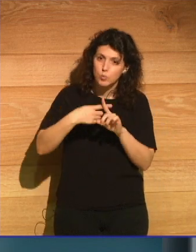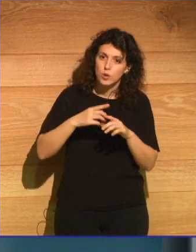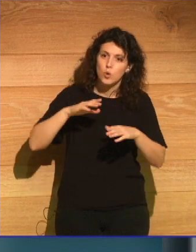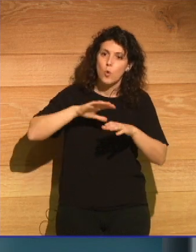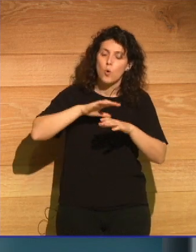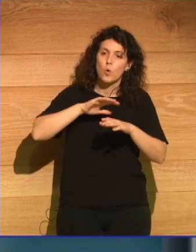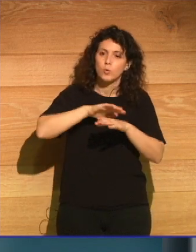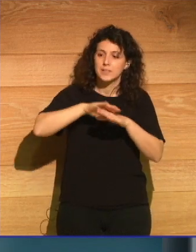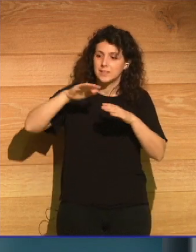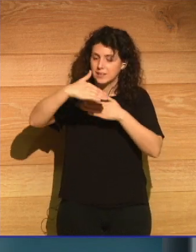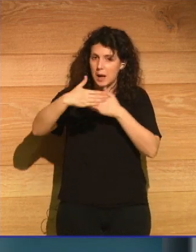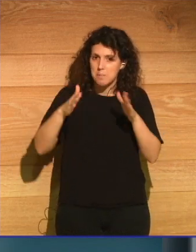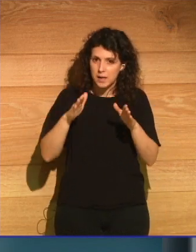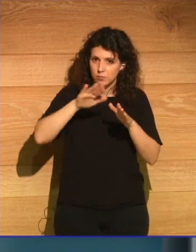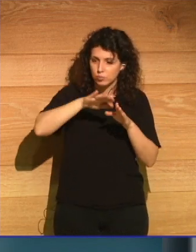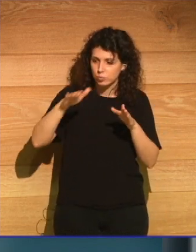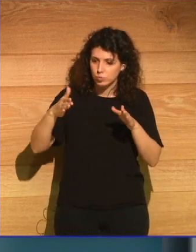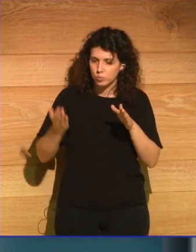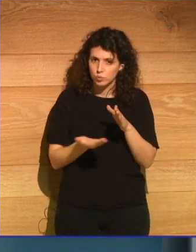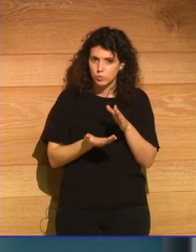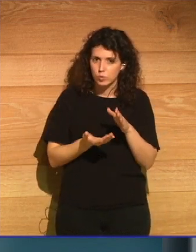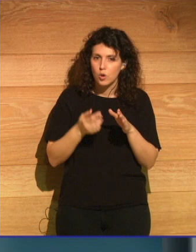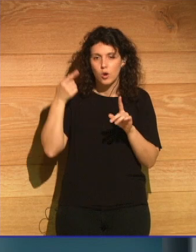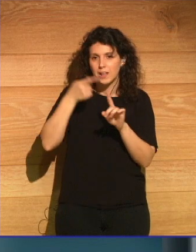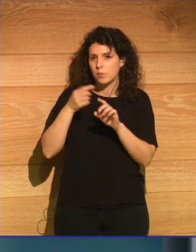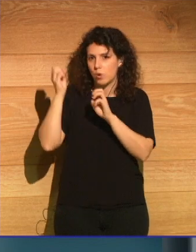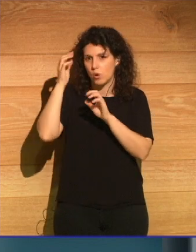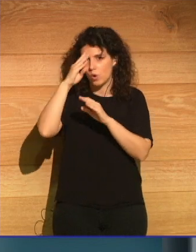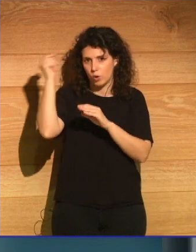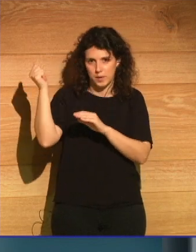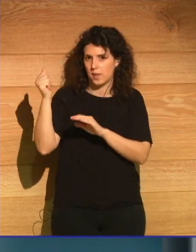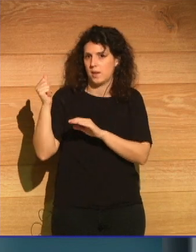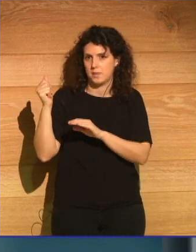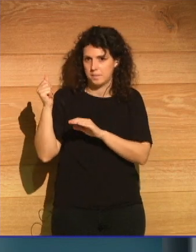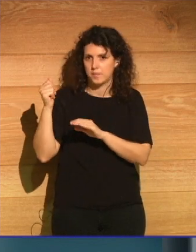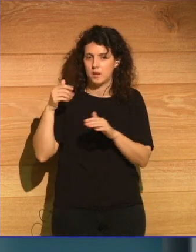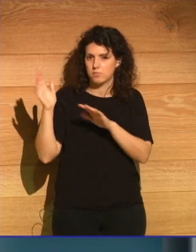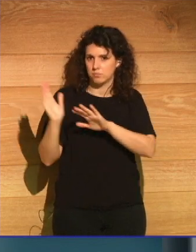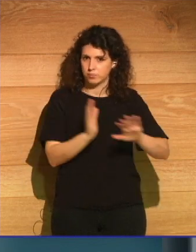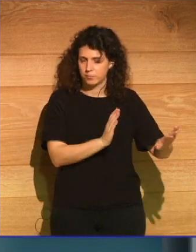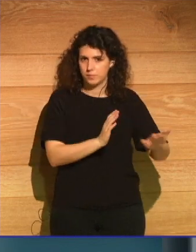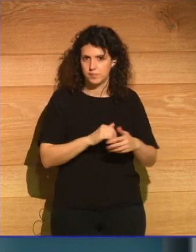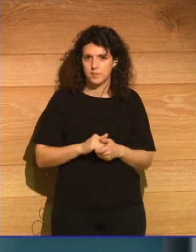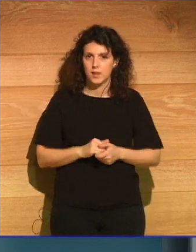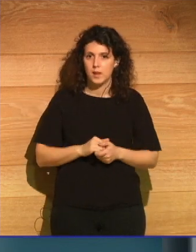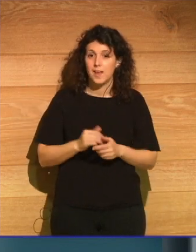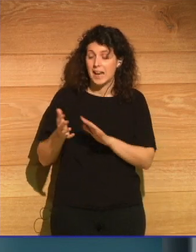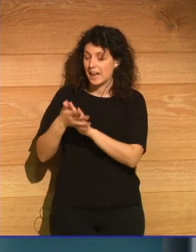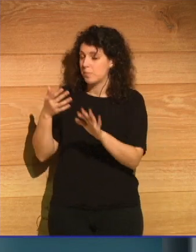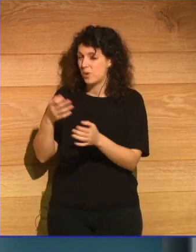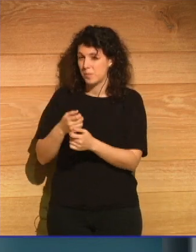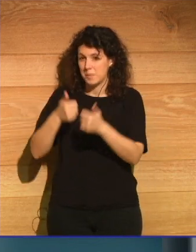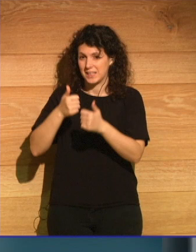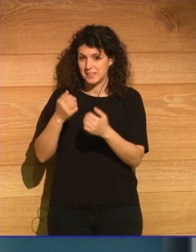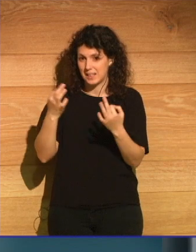sellarán y lo dejarán para que se olvide ¿qué es más eficaz? ¿confiamos en los mitos que